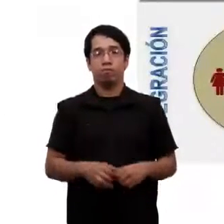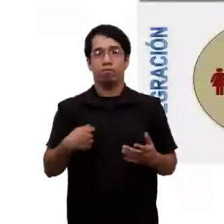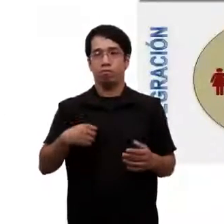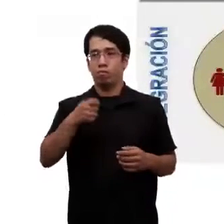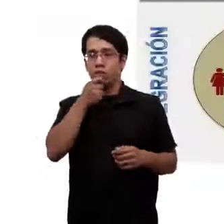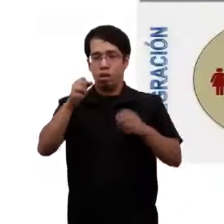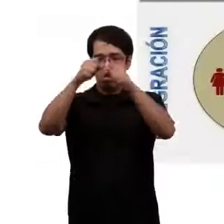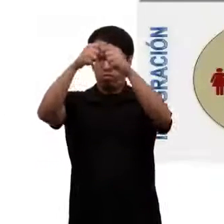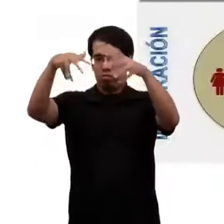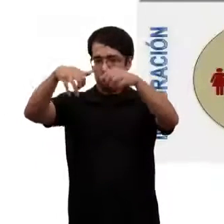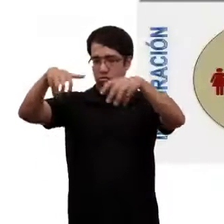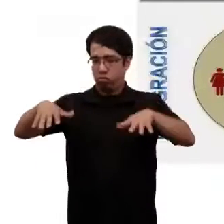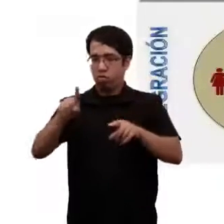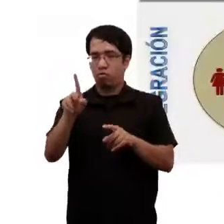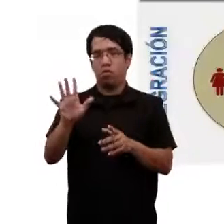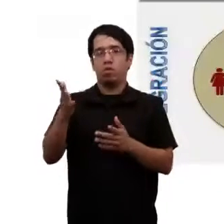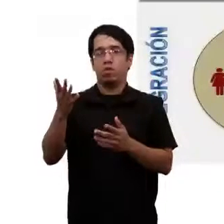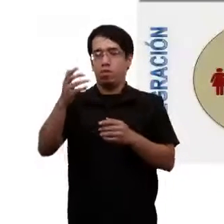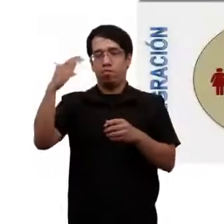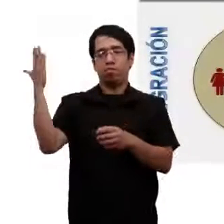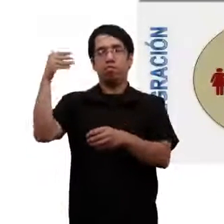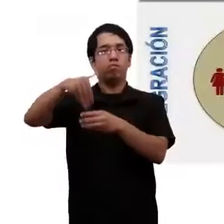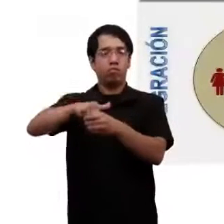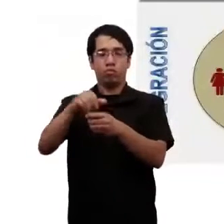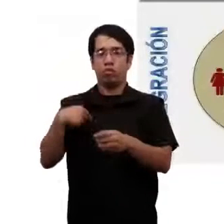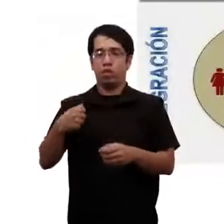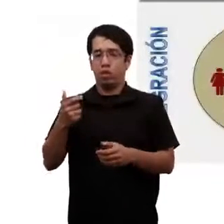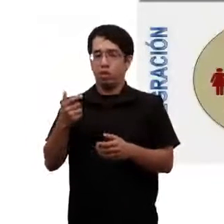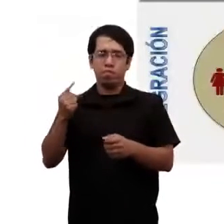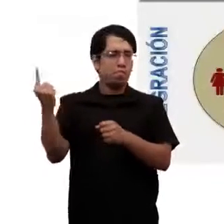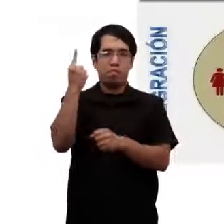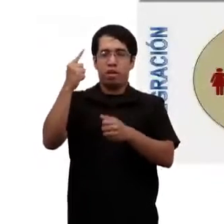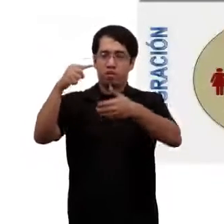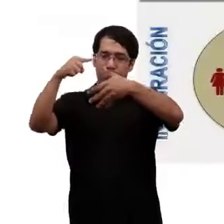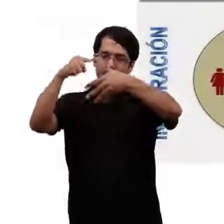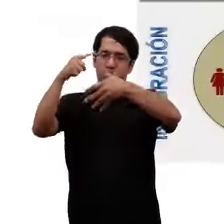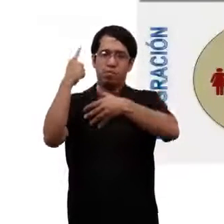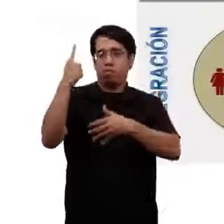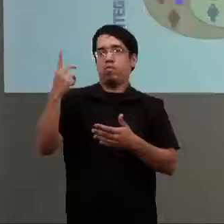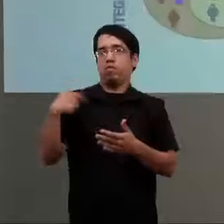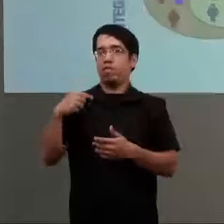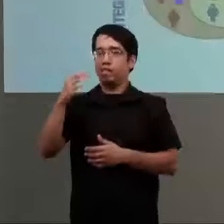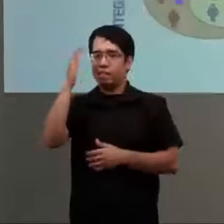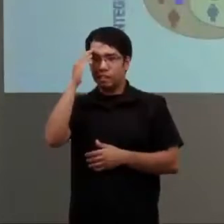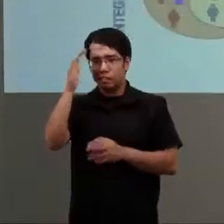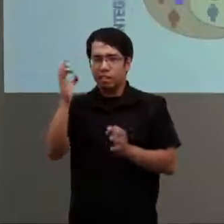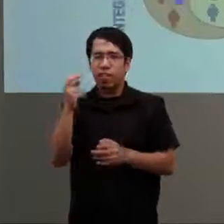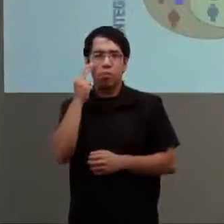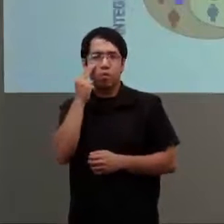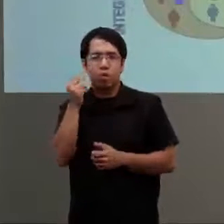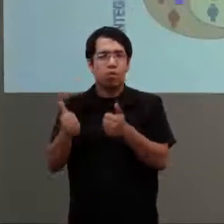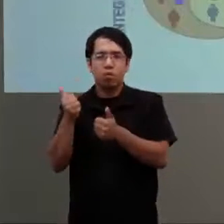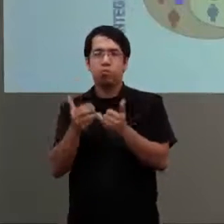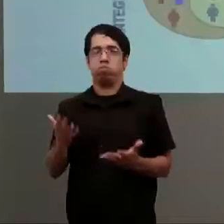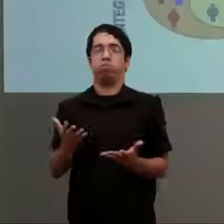flujo grama del diseño de políticas públicas, lo primero que se hace es la definición del problema. Ahí es muy importante